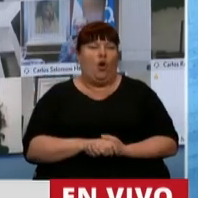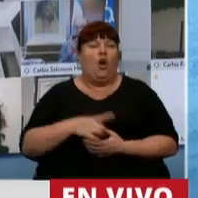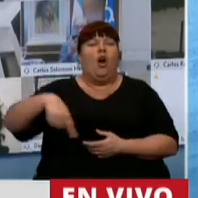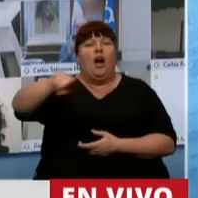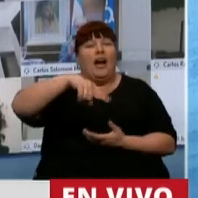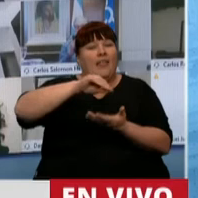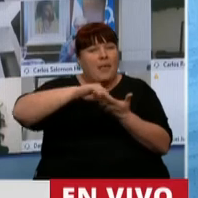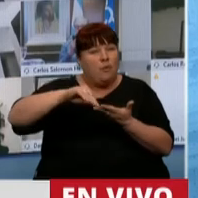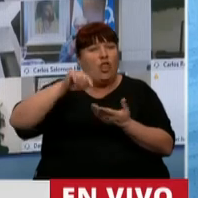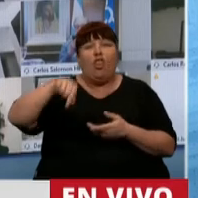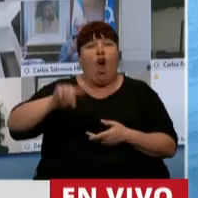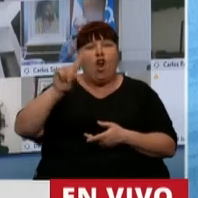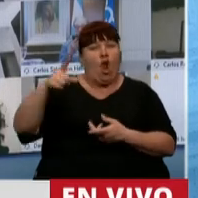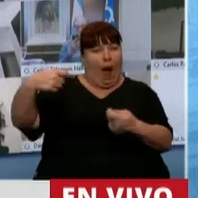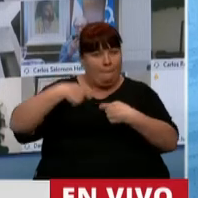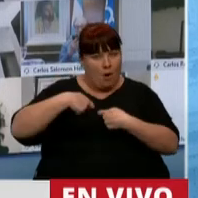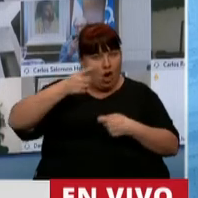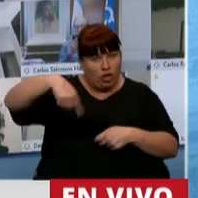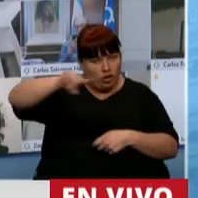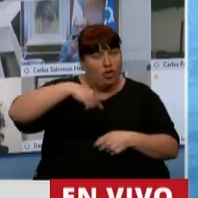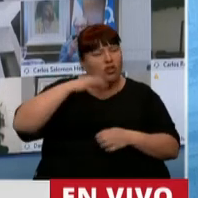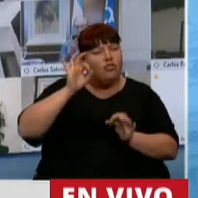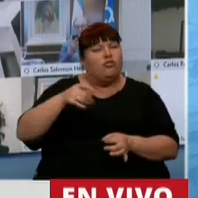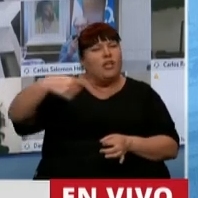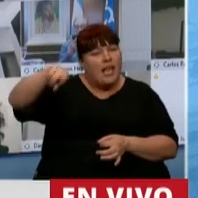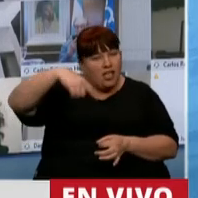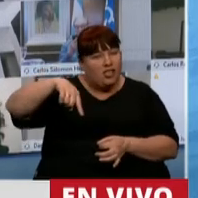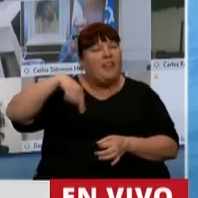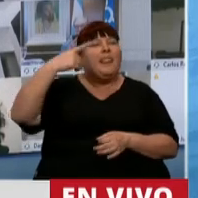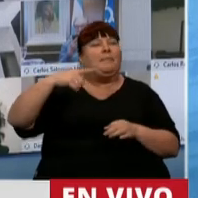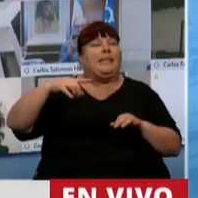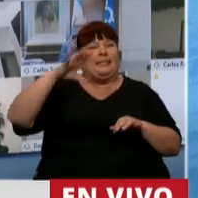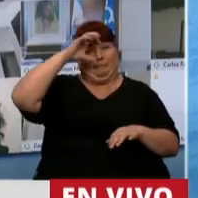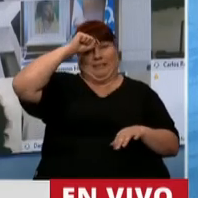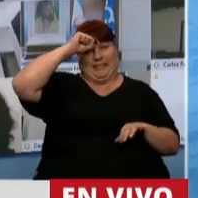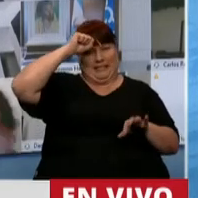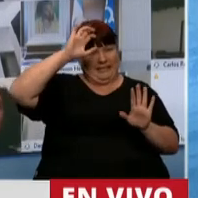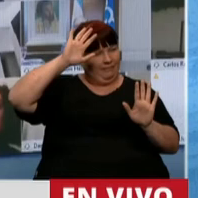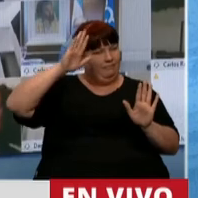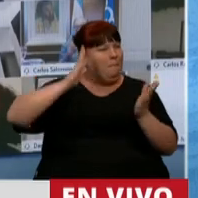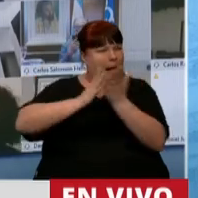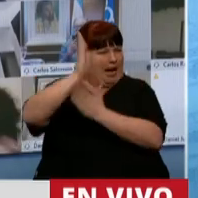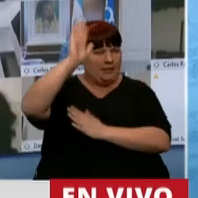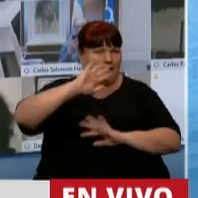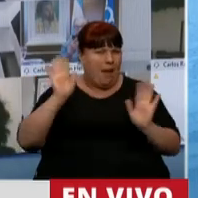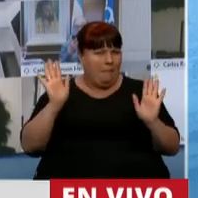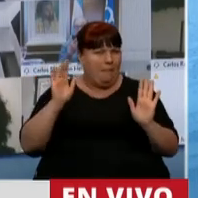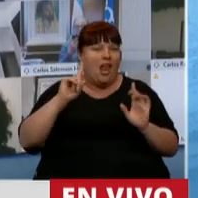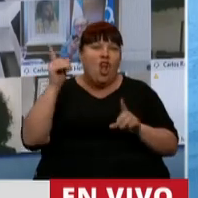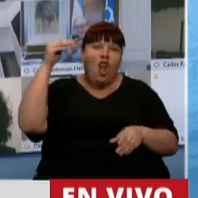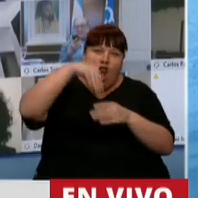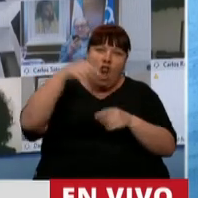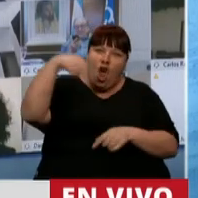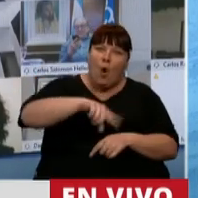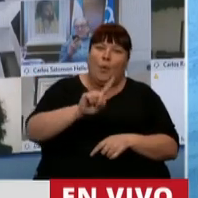legisladores que hoy no nos están acompañando se van a arrepentir toda la vida de no haber estado